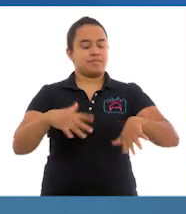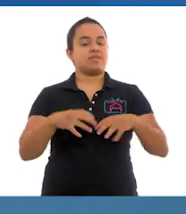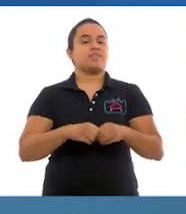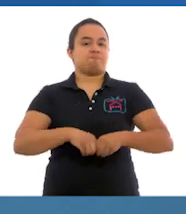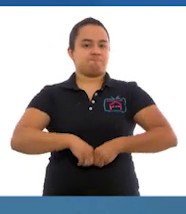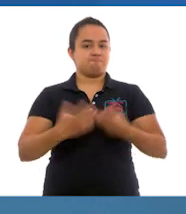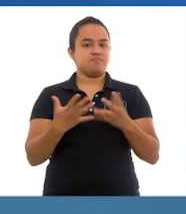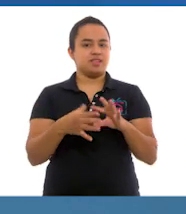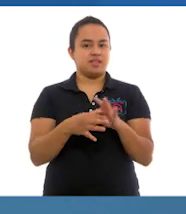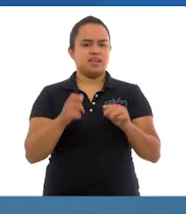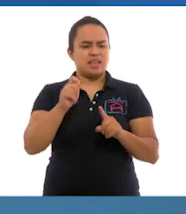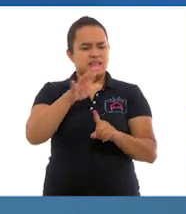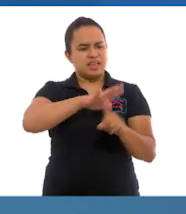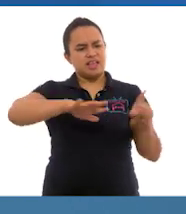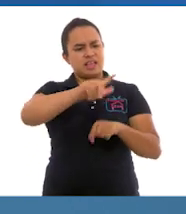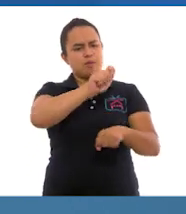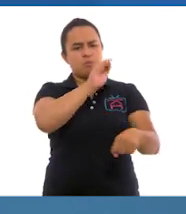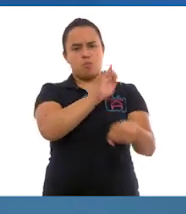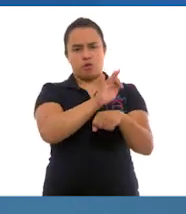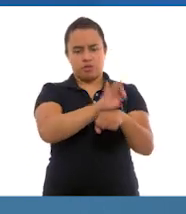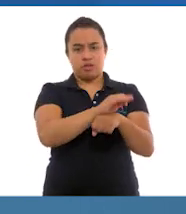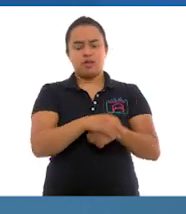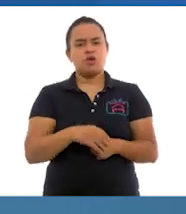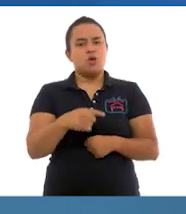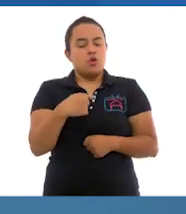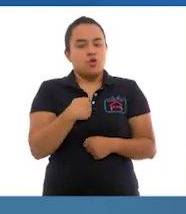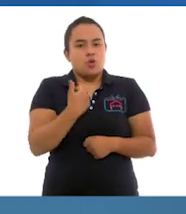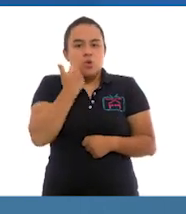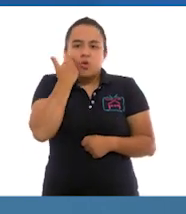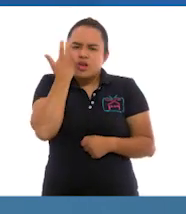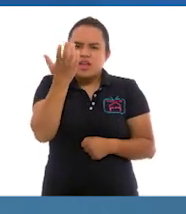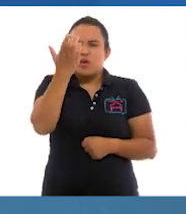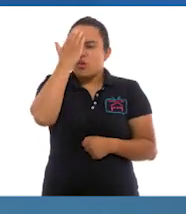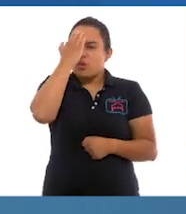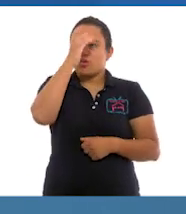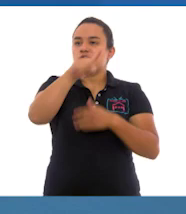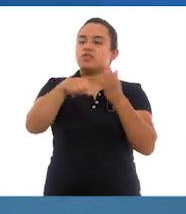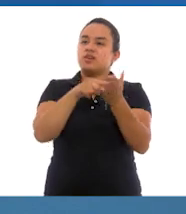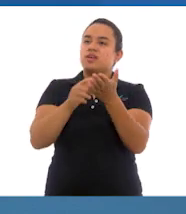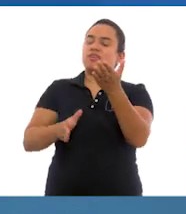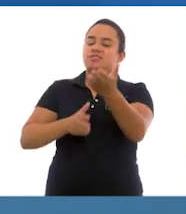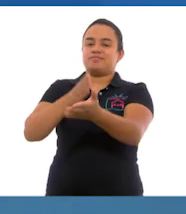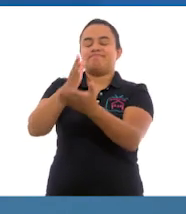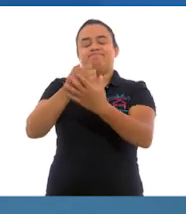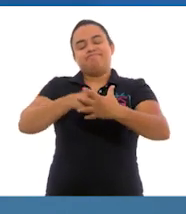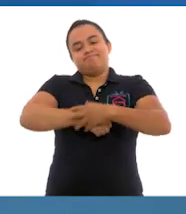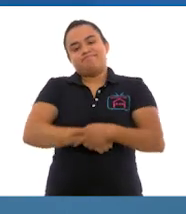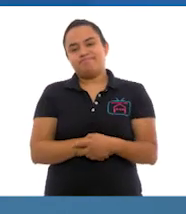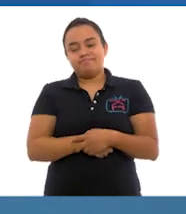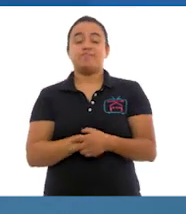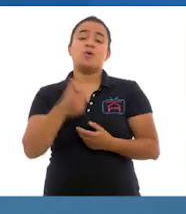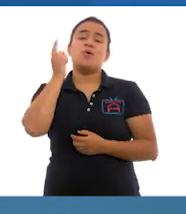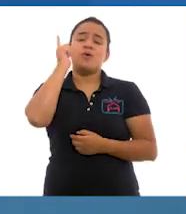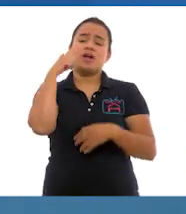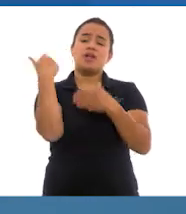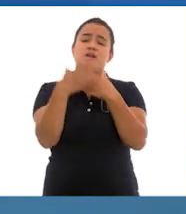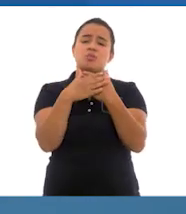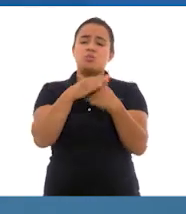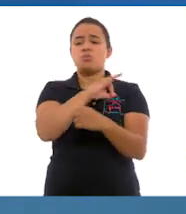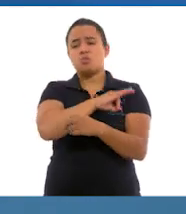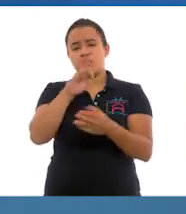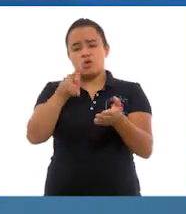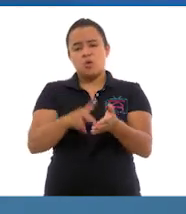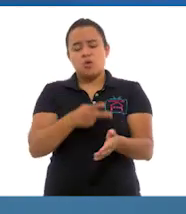muy claro lo que es un área protegida. Me gustaría mucho poder conocer alguna. ¡Ay! Ojalá pronto todo vuelva a la